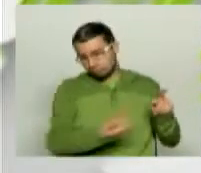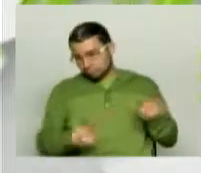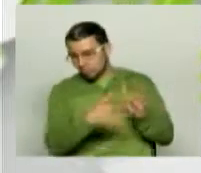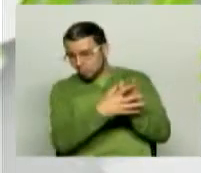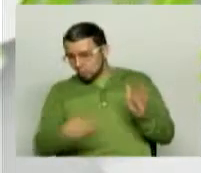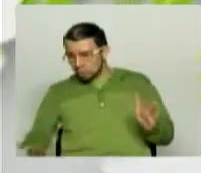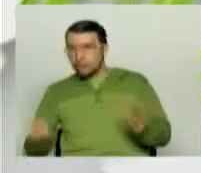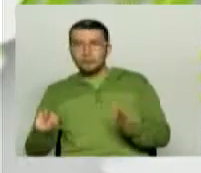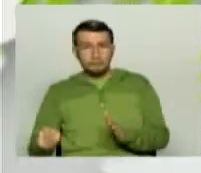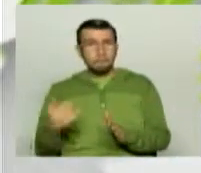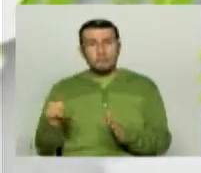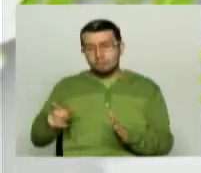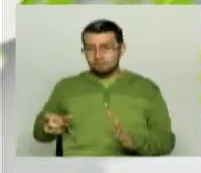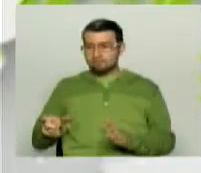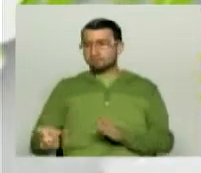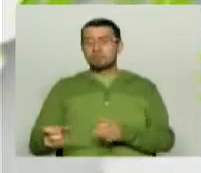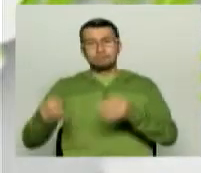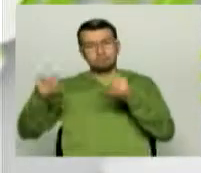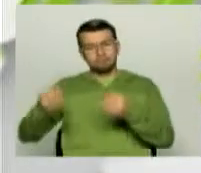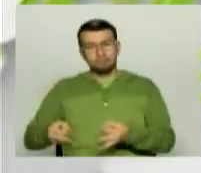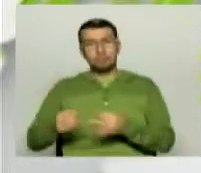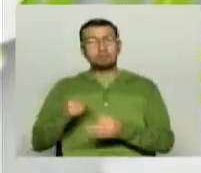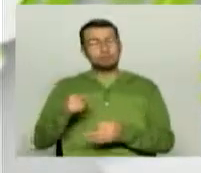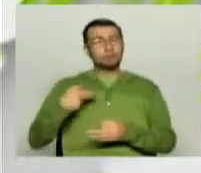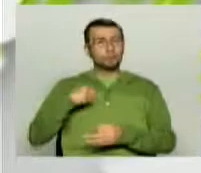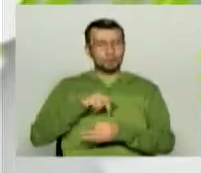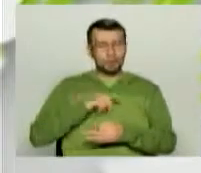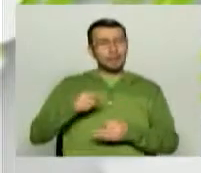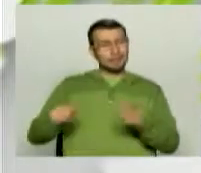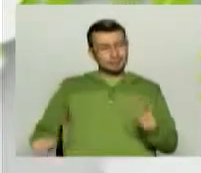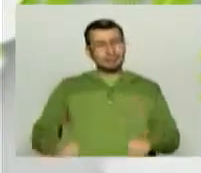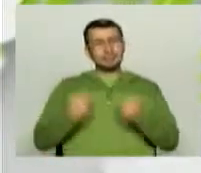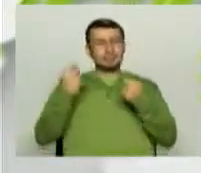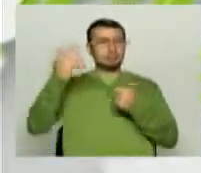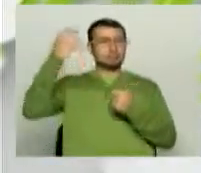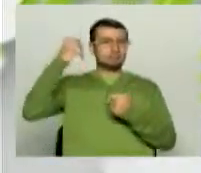recuperando la historia, fílmica e identidad de nuestro canal regional.